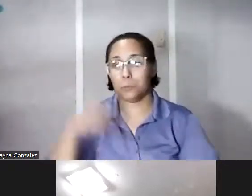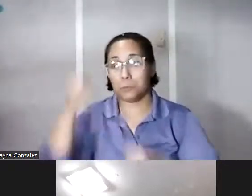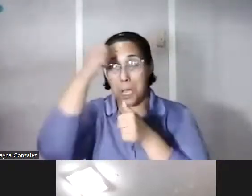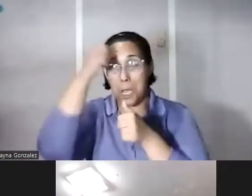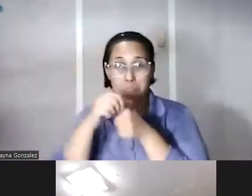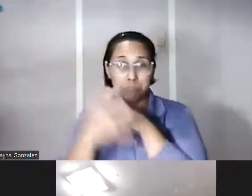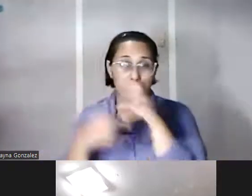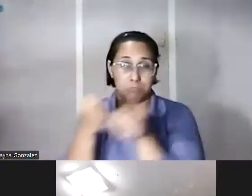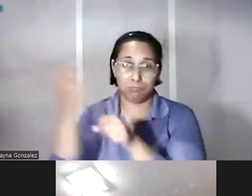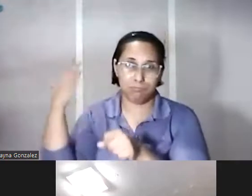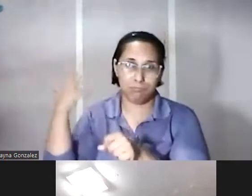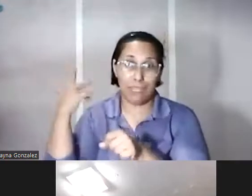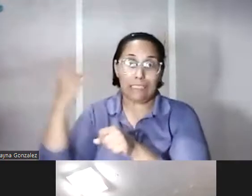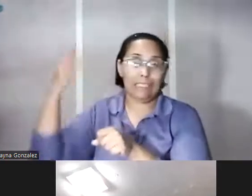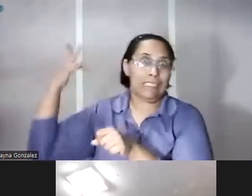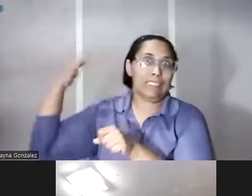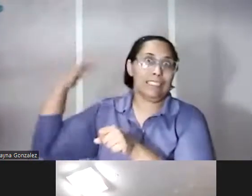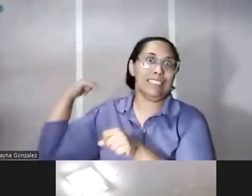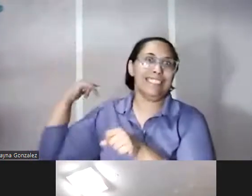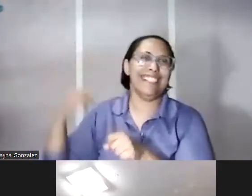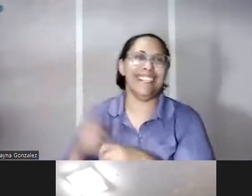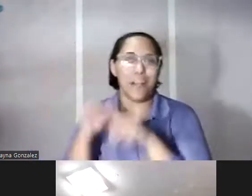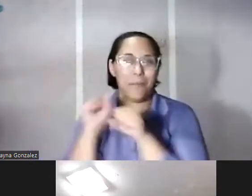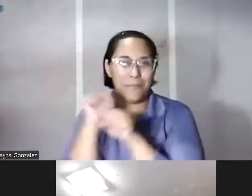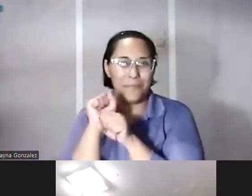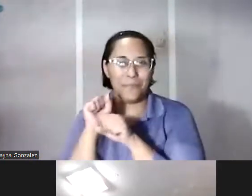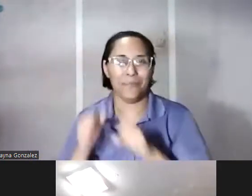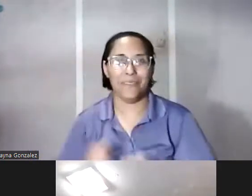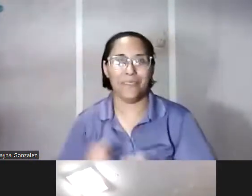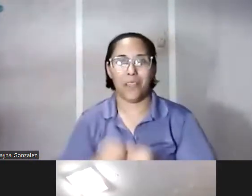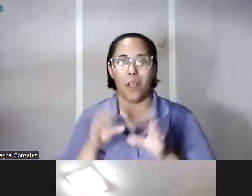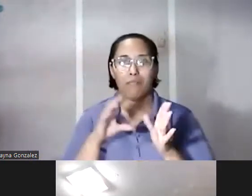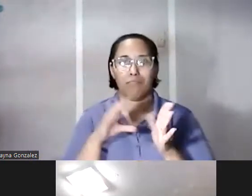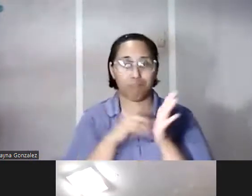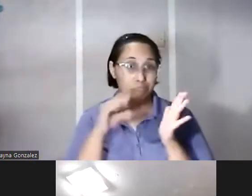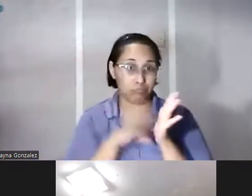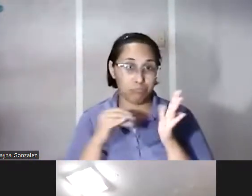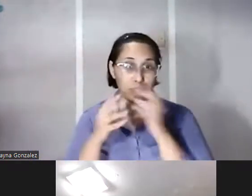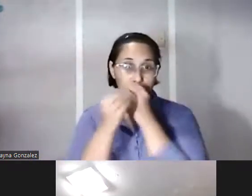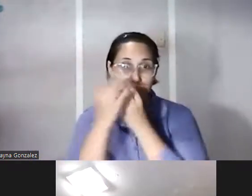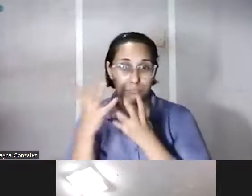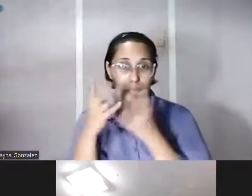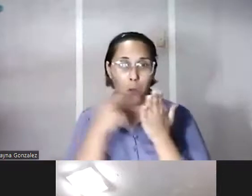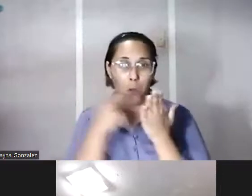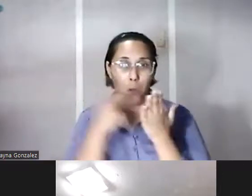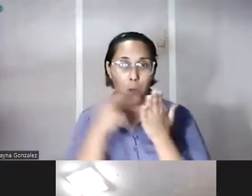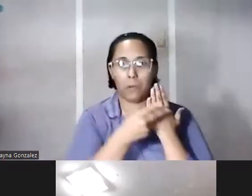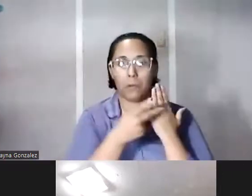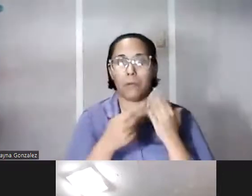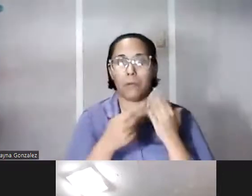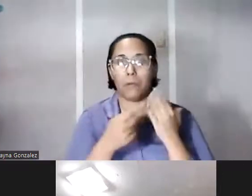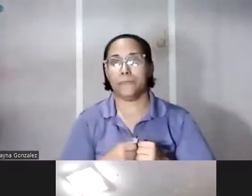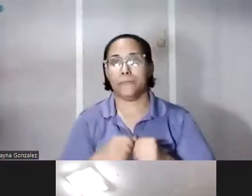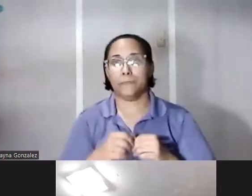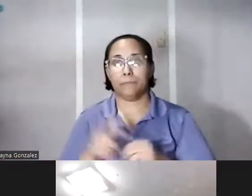años atrás bueno hace unos cuantos años atrás para un trabajo periodístico que estaba haciendo para un programa de televisión que trabajaba